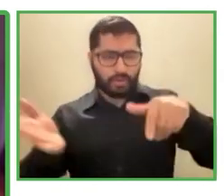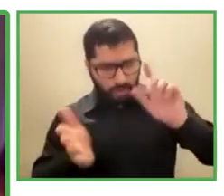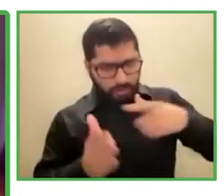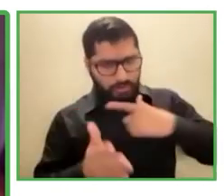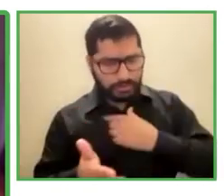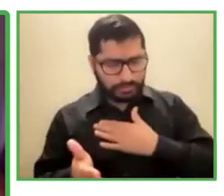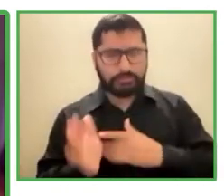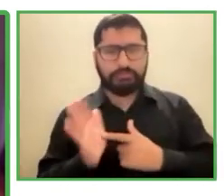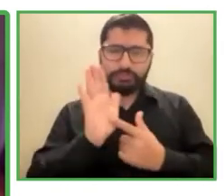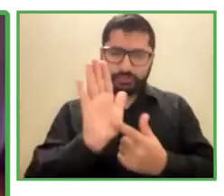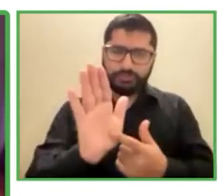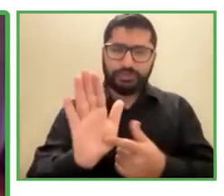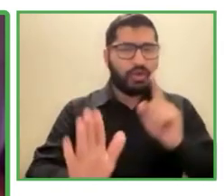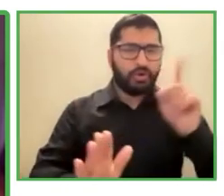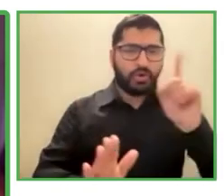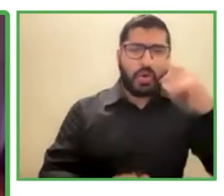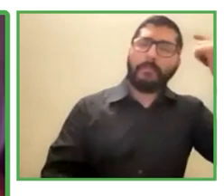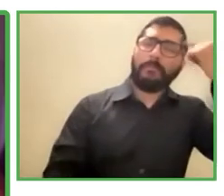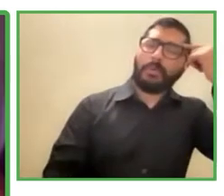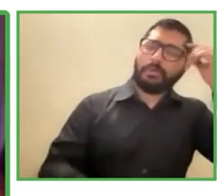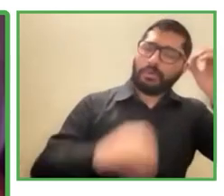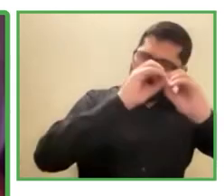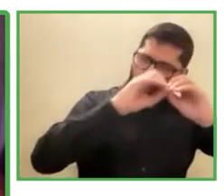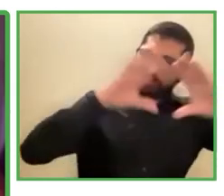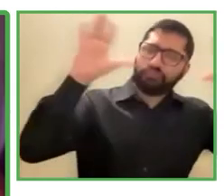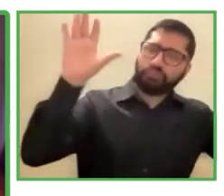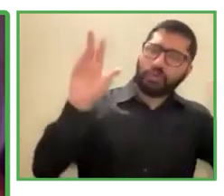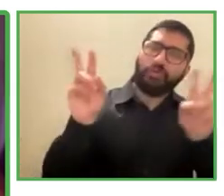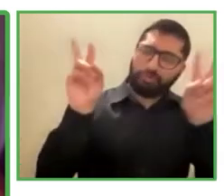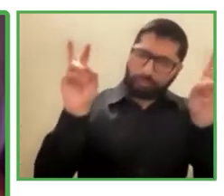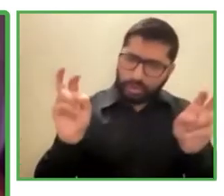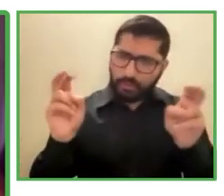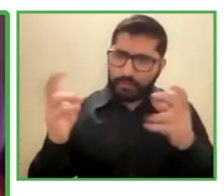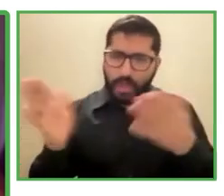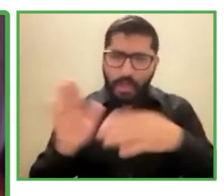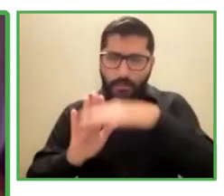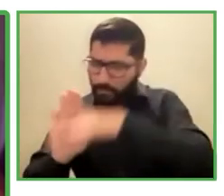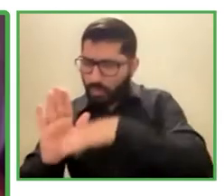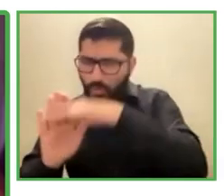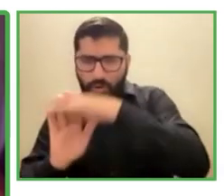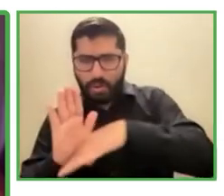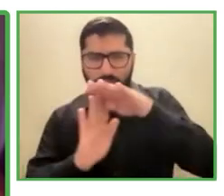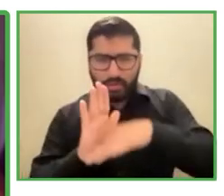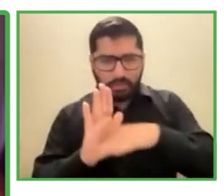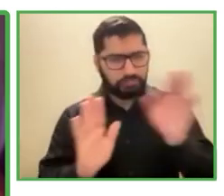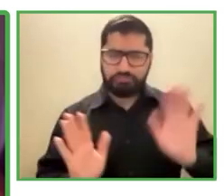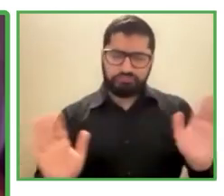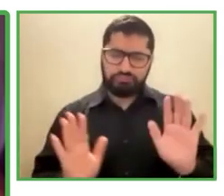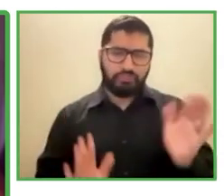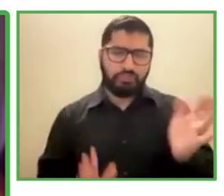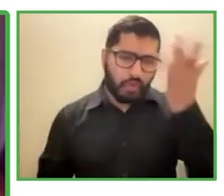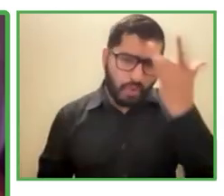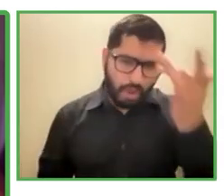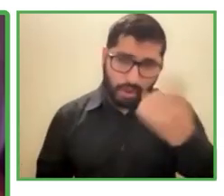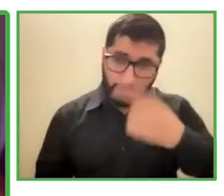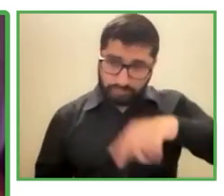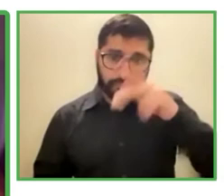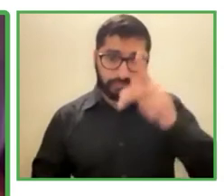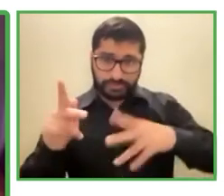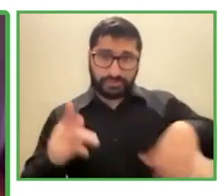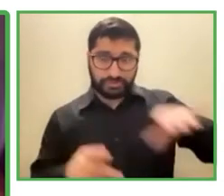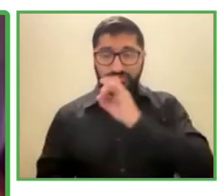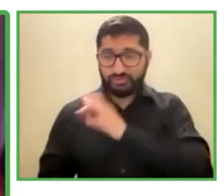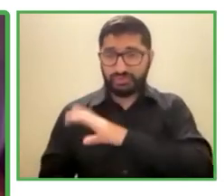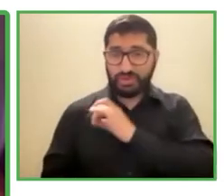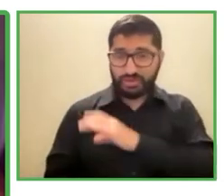no pensé los perfiles porque la población en Chile y en el mundo en el mundo la verdad